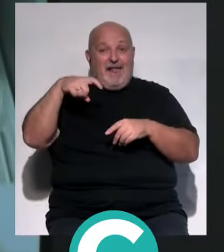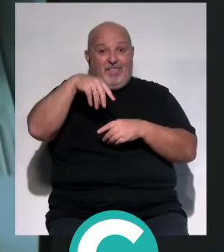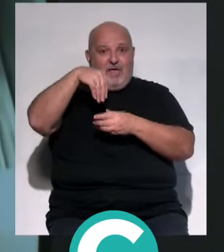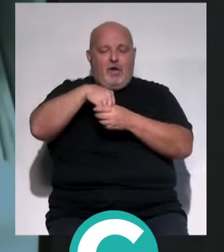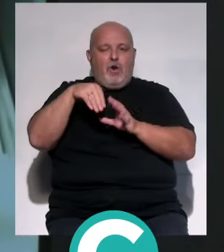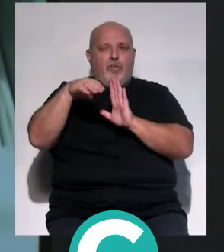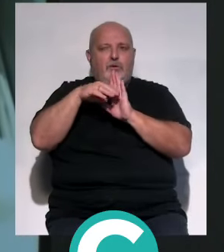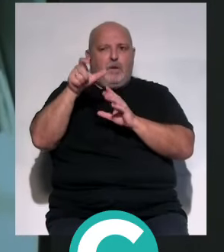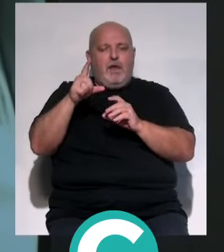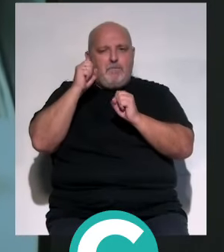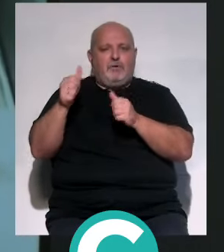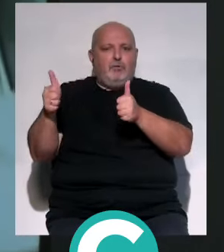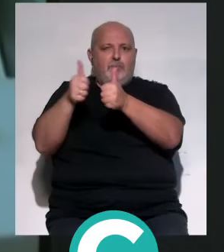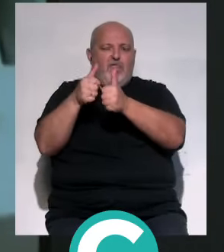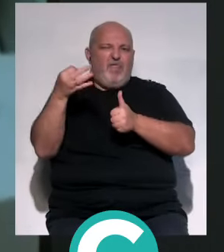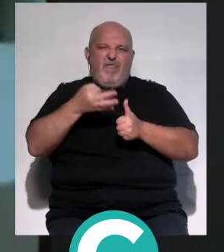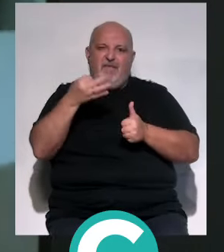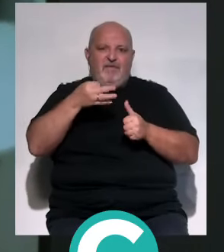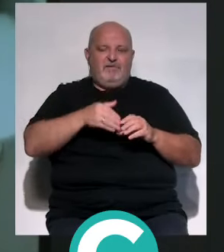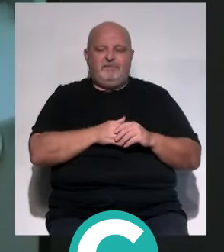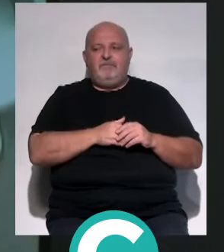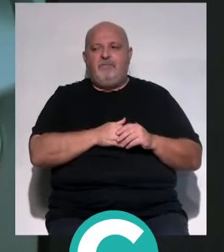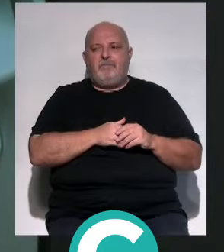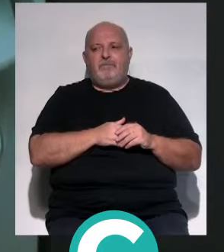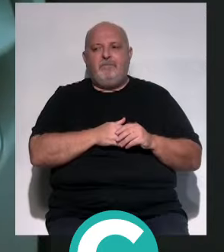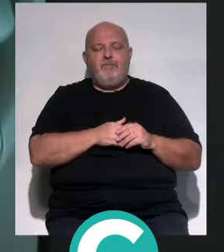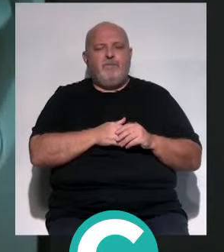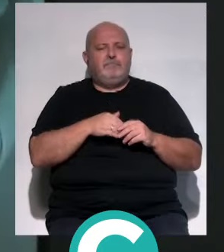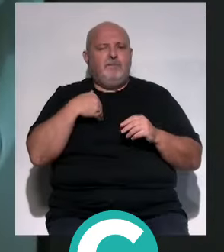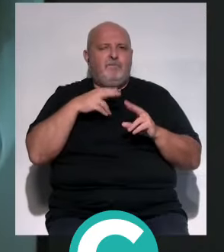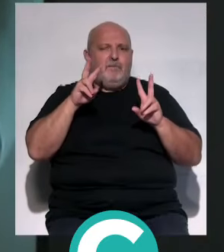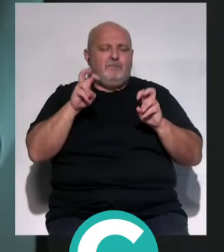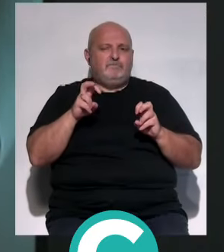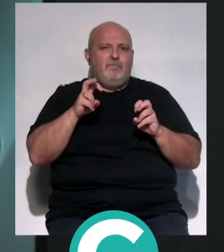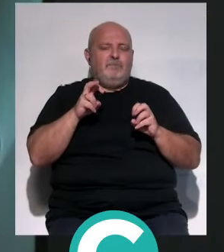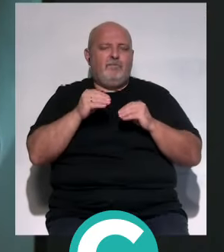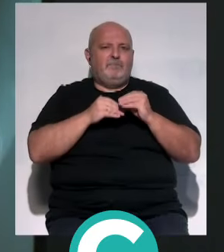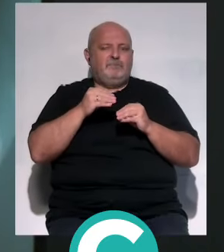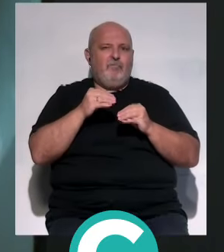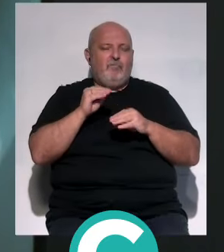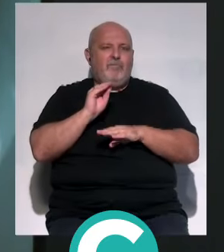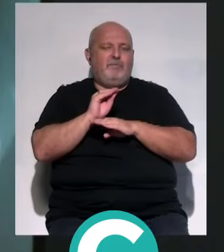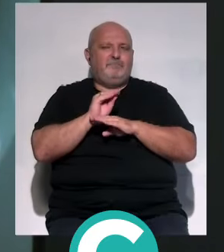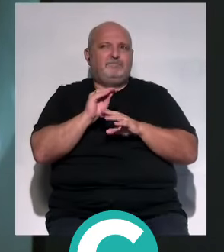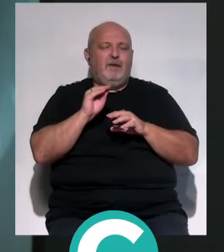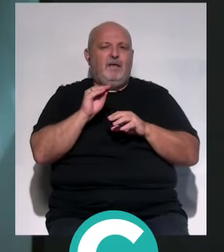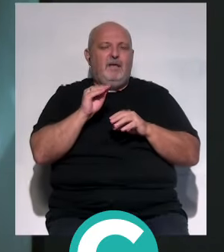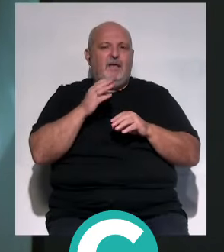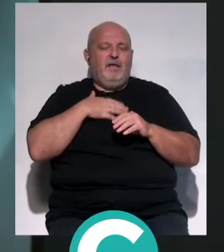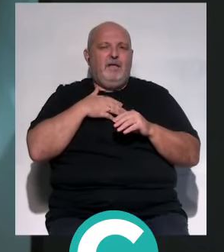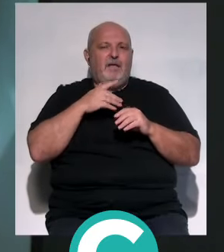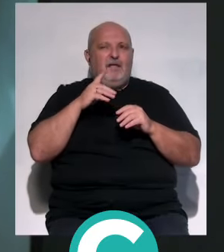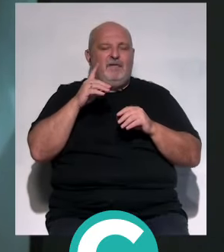haber un dietista-nutricionista en cada hospital. Es es fundamental. Atención, vamos a pararnos un momentito con la... Cuidado con las fake news,